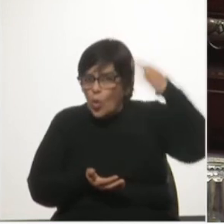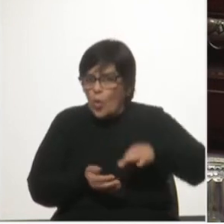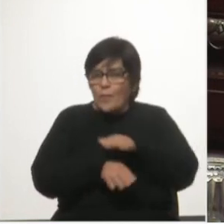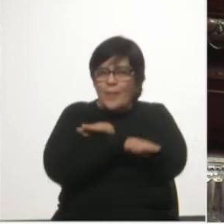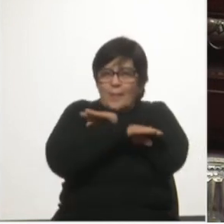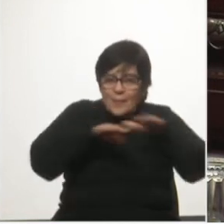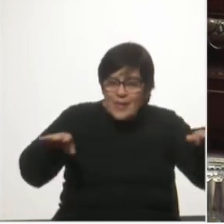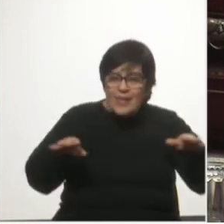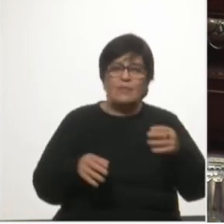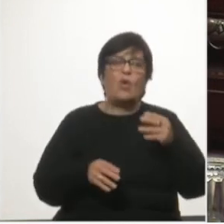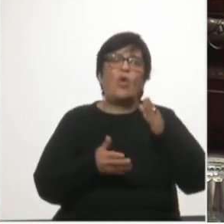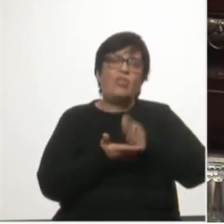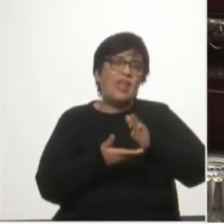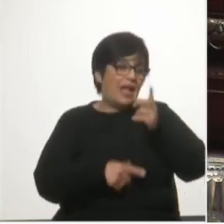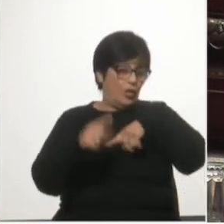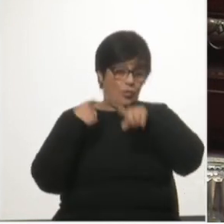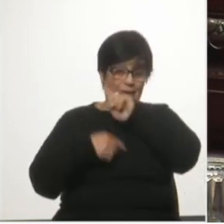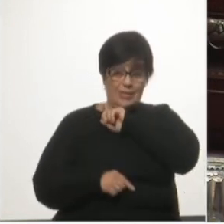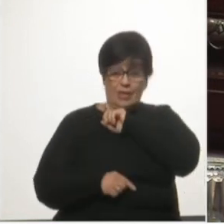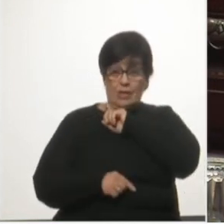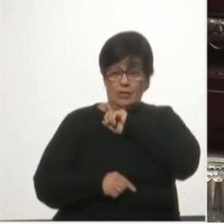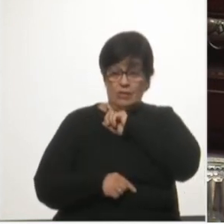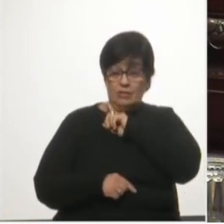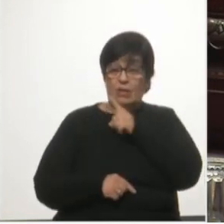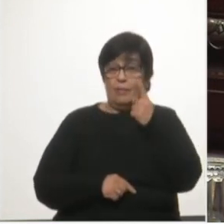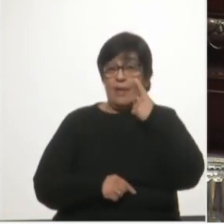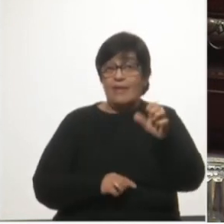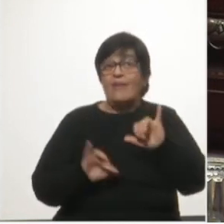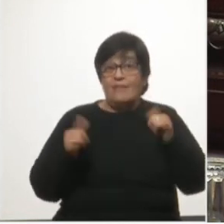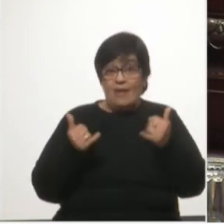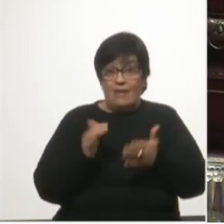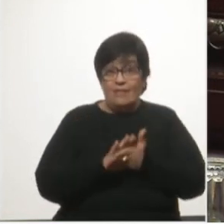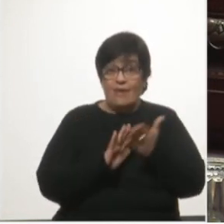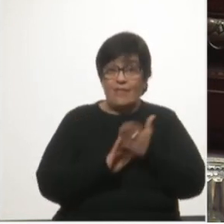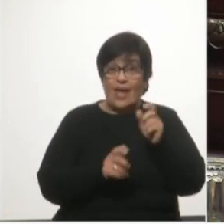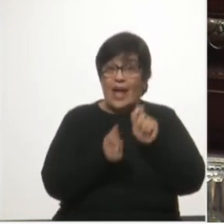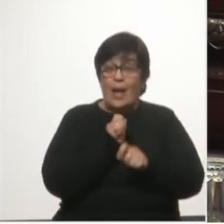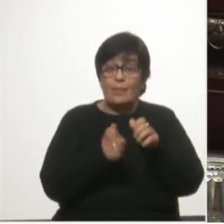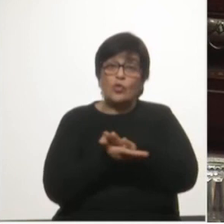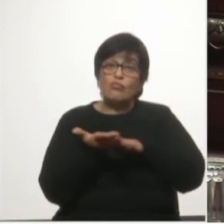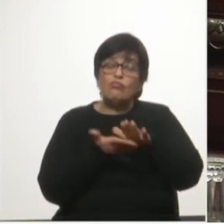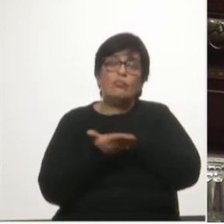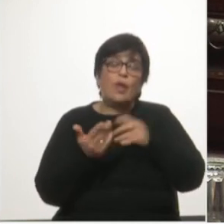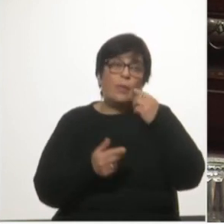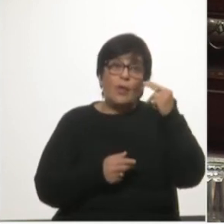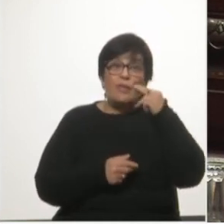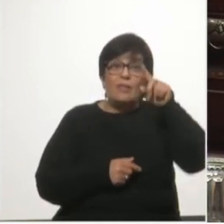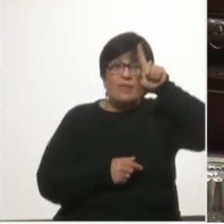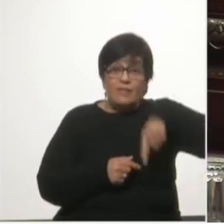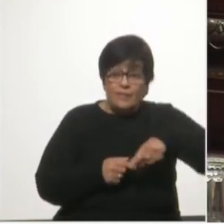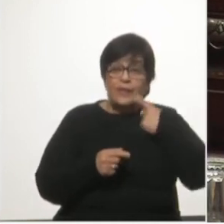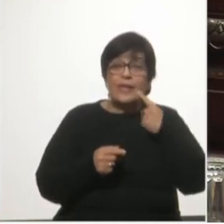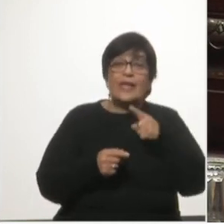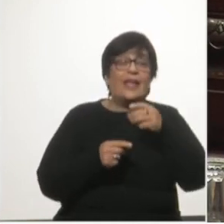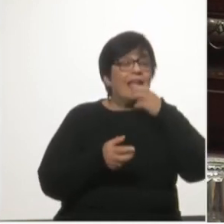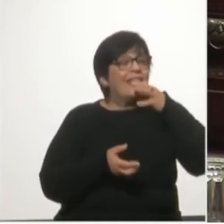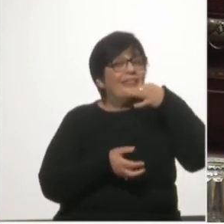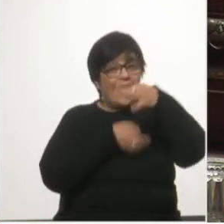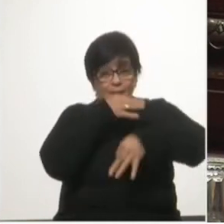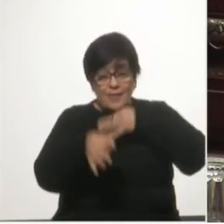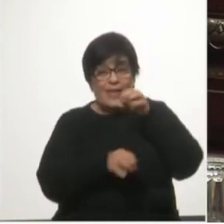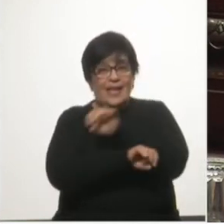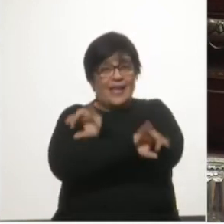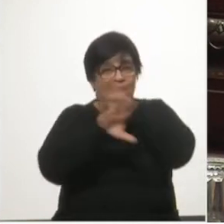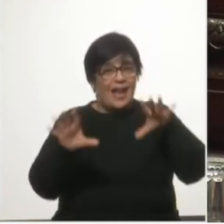mínimo del año anterior. Se prevé un cambio de régimen en la solución de controversias que establece que los problemas